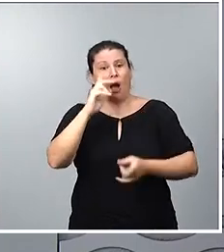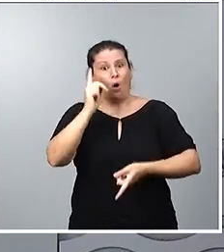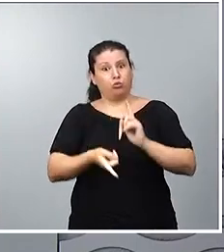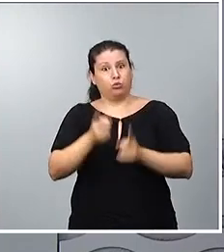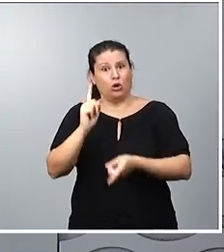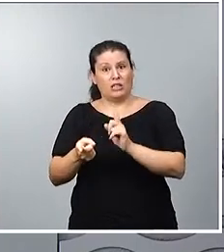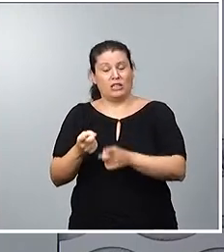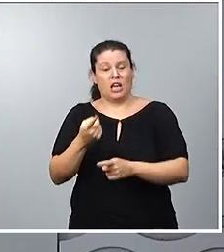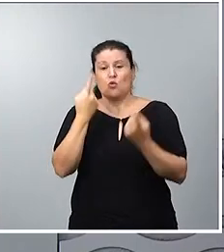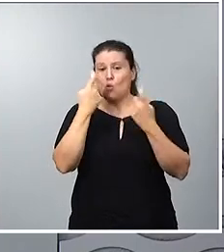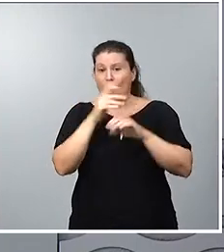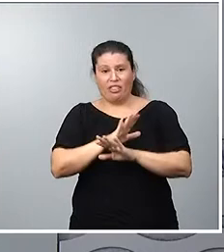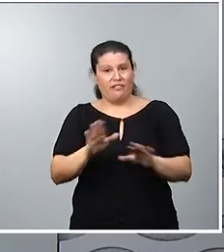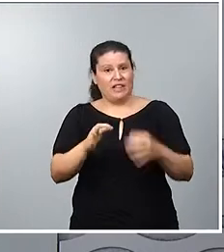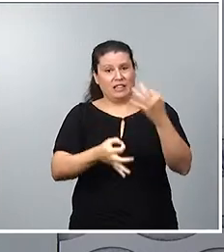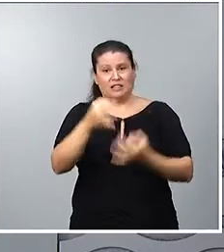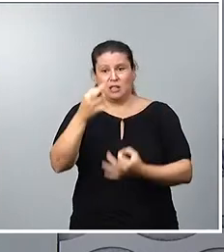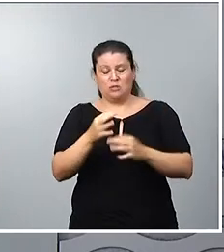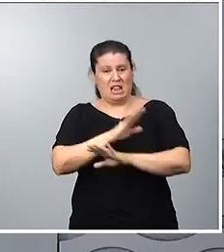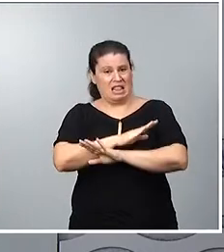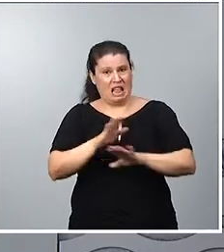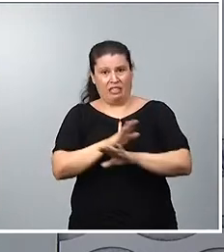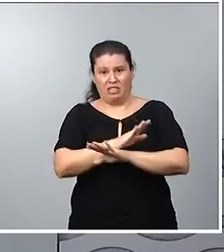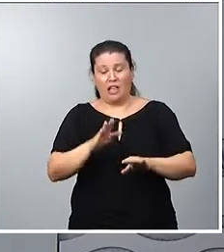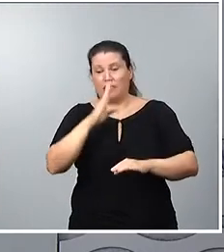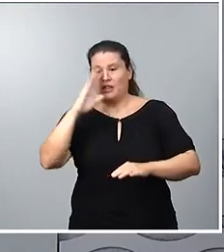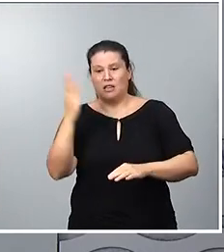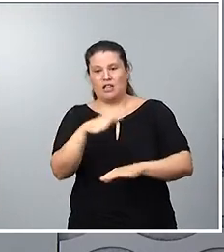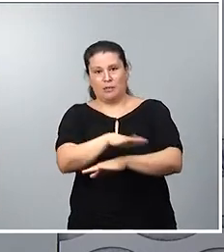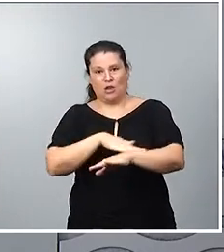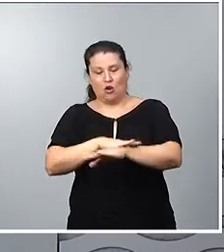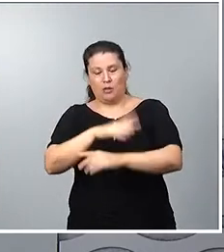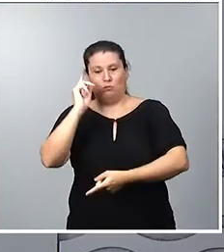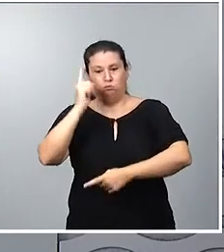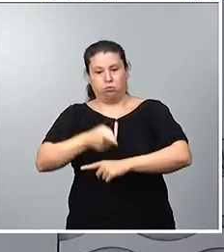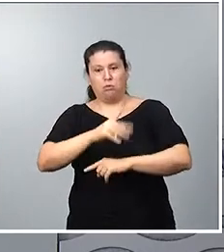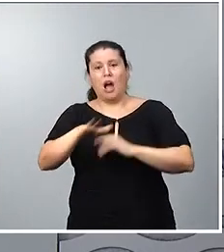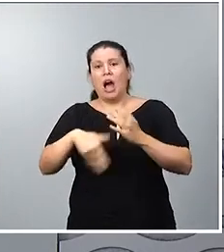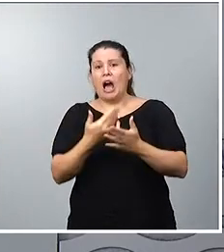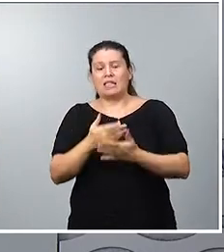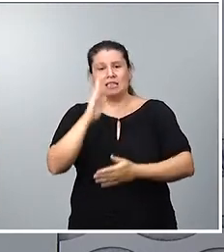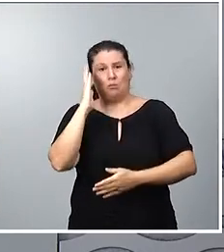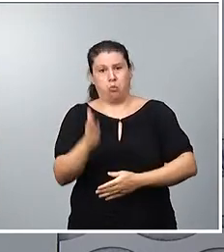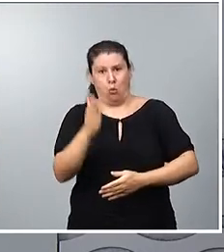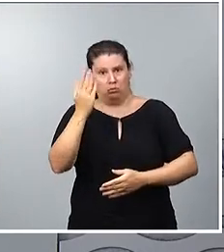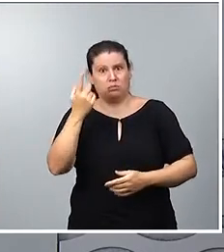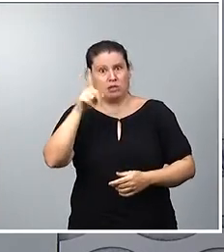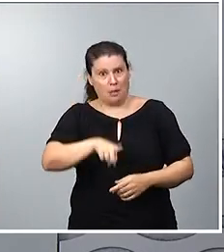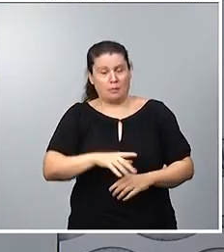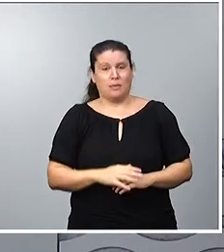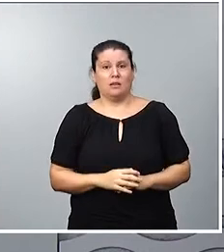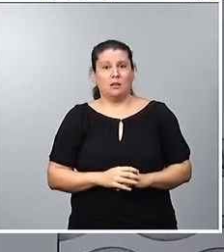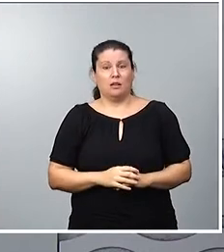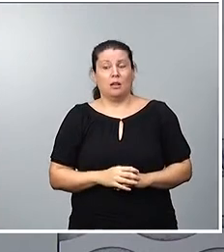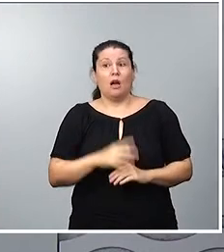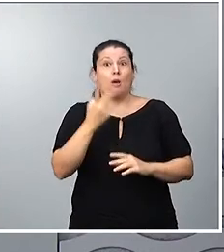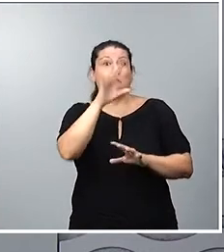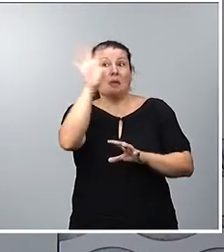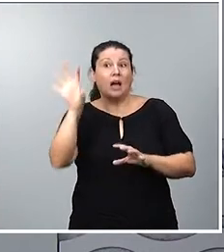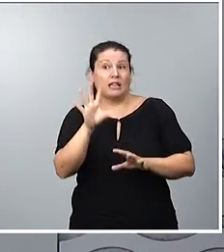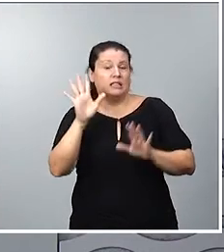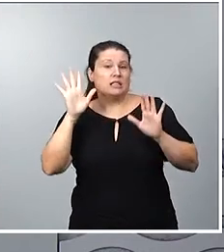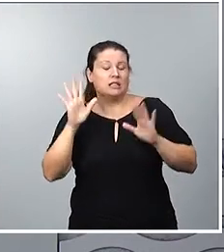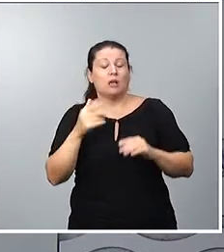por los tribunales y el gobierno puede decidir incluso ejecuciones. Yo creo que tenemos que hacer